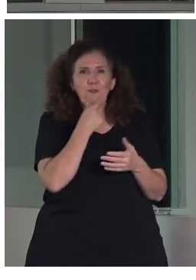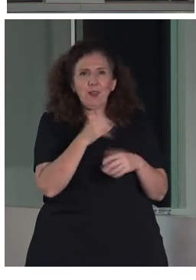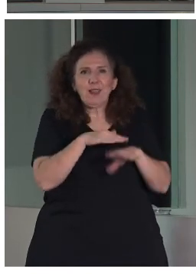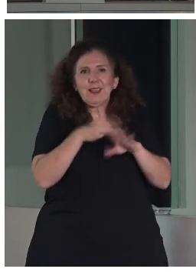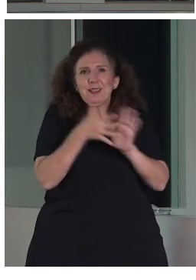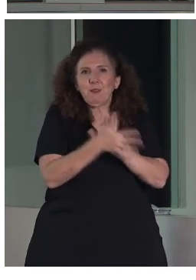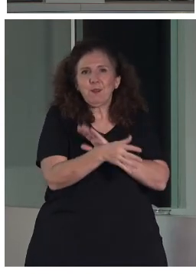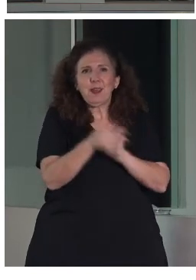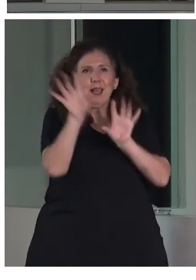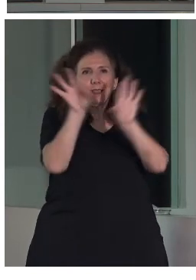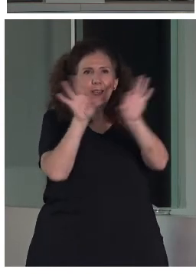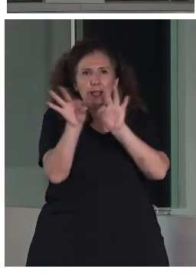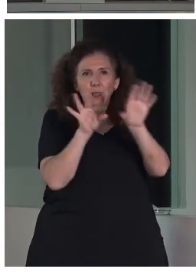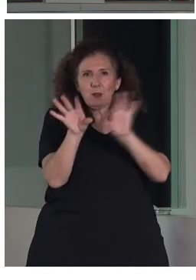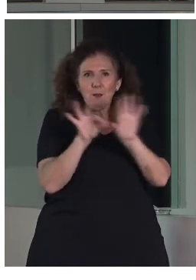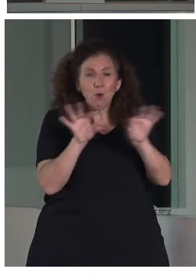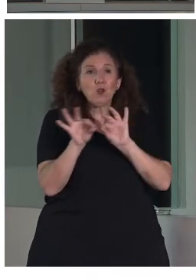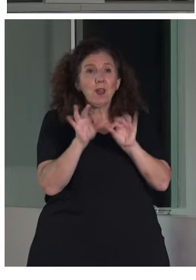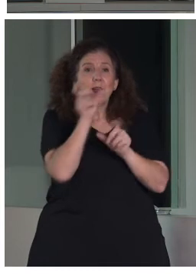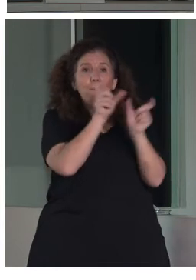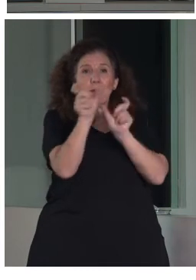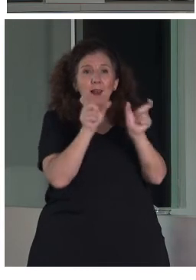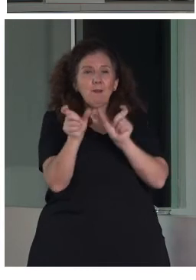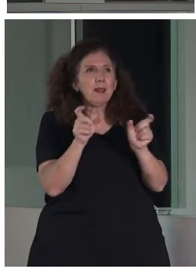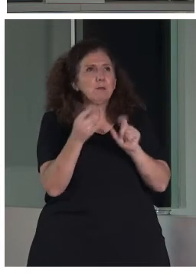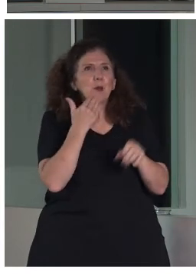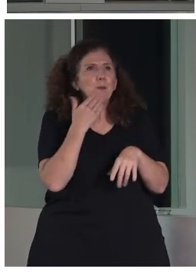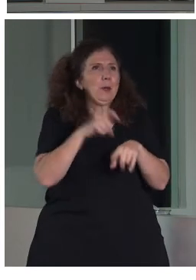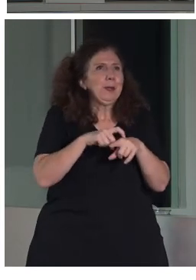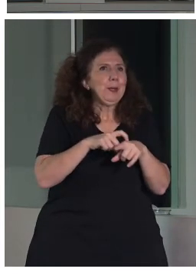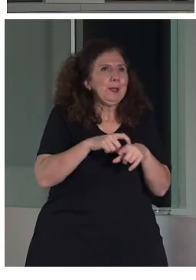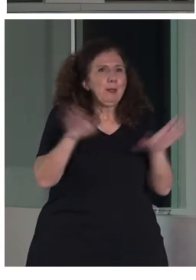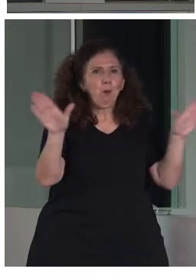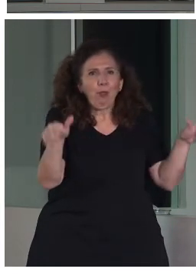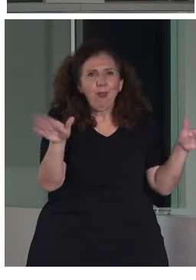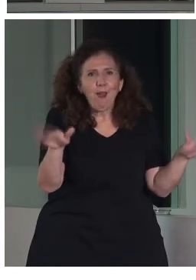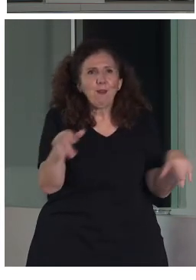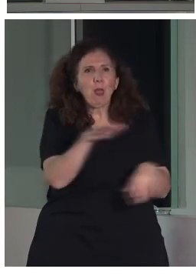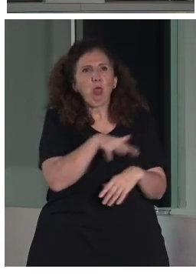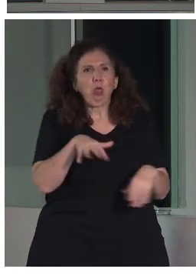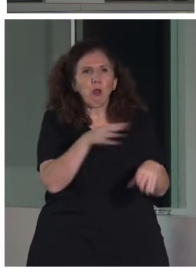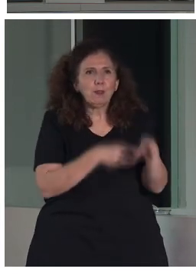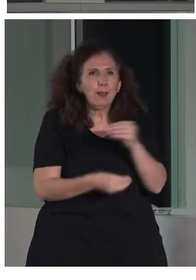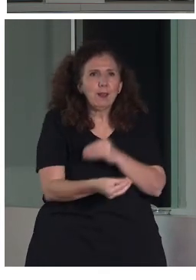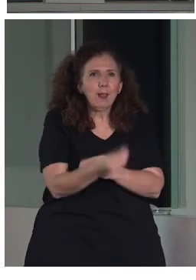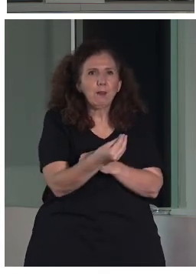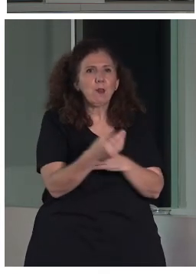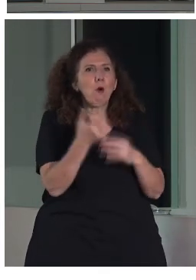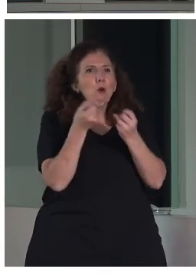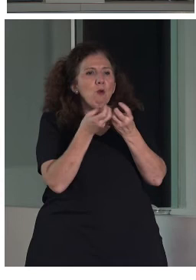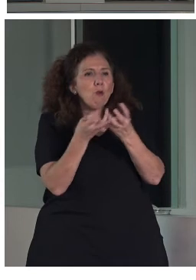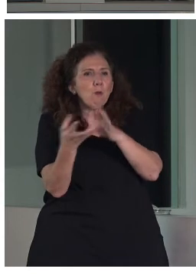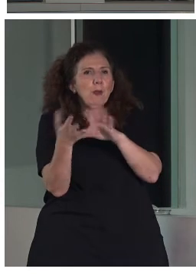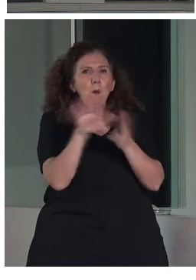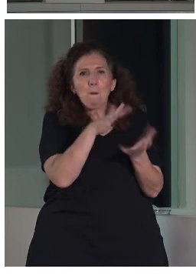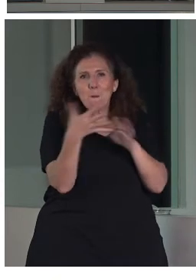quiere destacar en esa vitrina que se está viendo. El tipo de aves, el origen, el número, pues se hace un redondeo. Porque